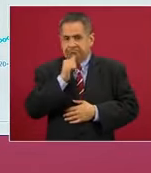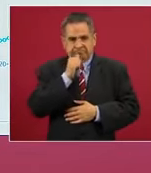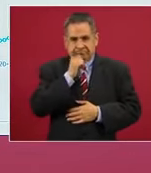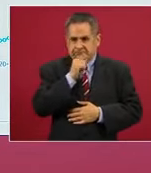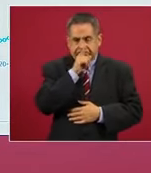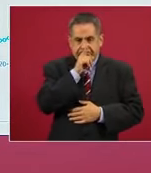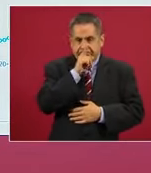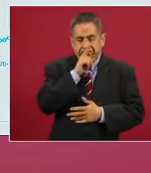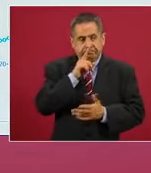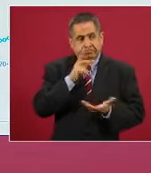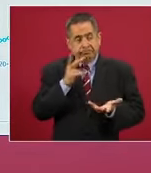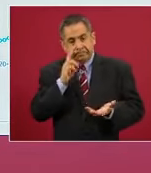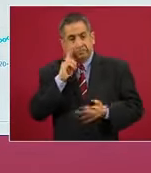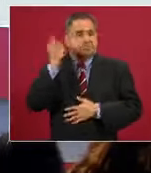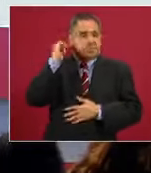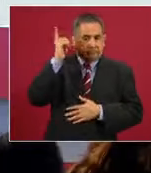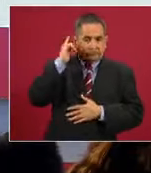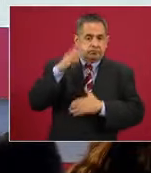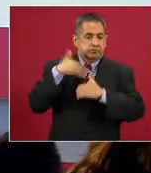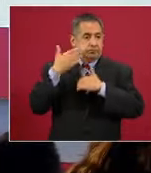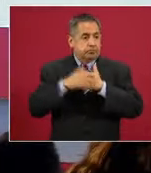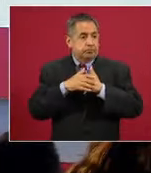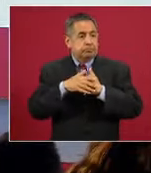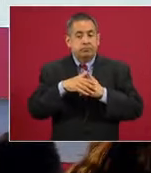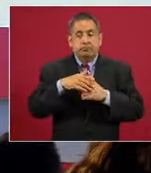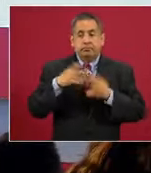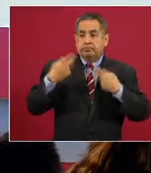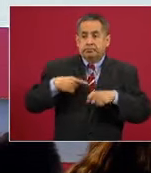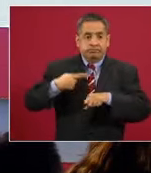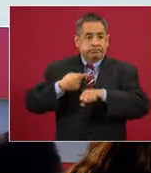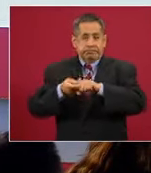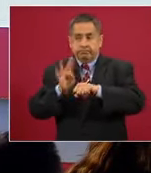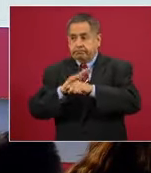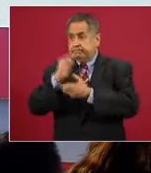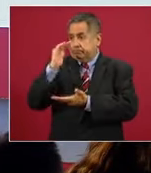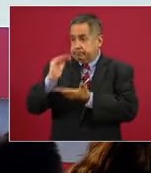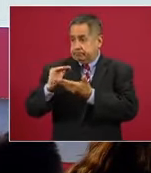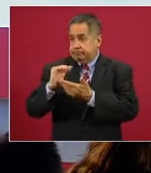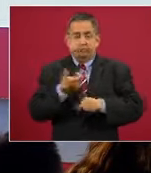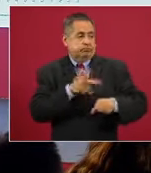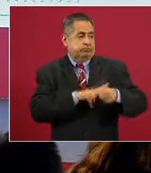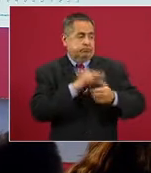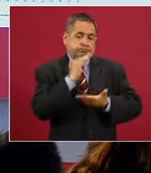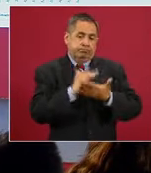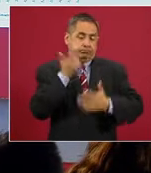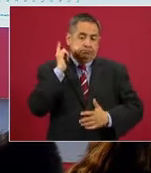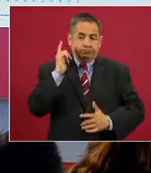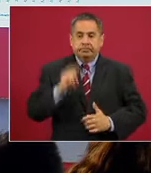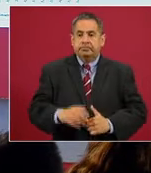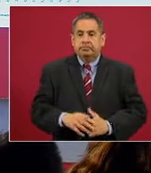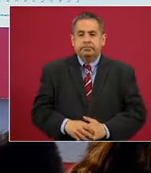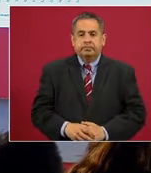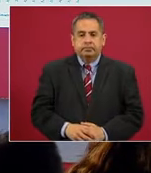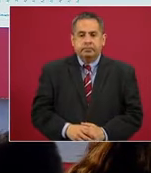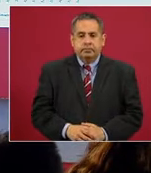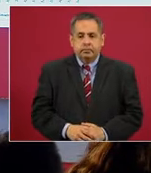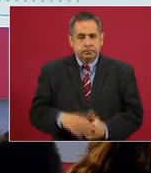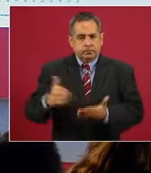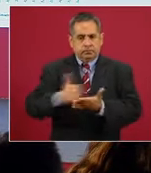esperemos que en la medida en que empiece a bajar la cantidad de casos ya lo logre. La siguiente. Ciudad de México.